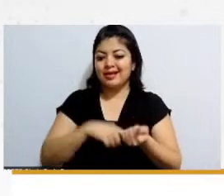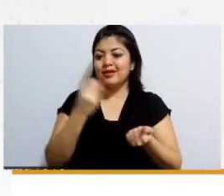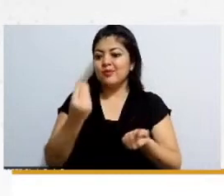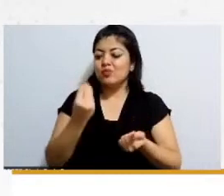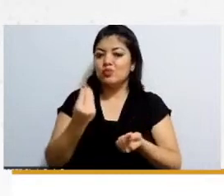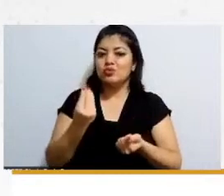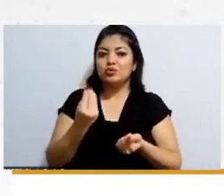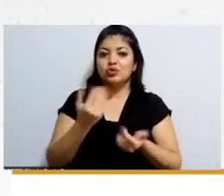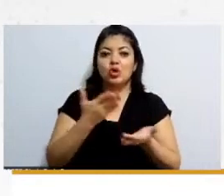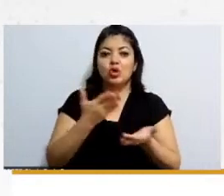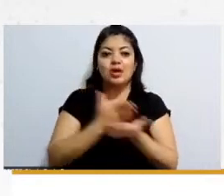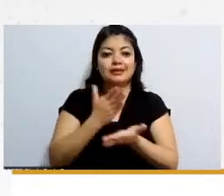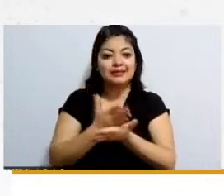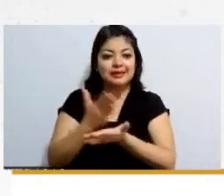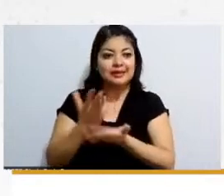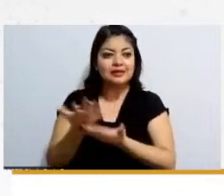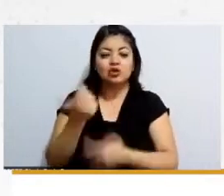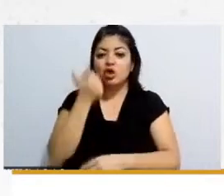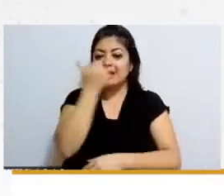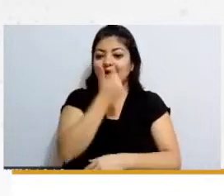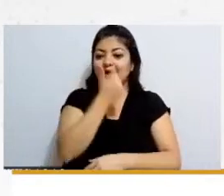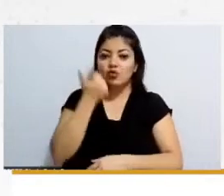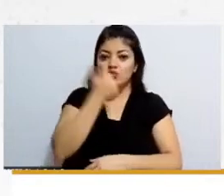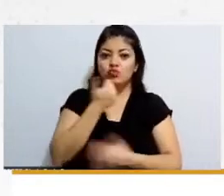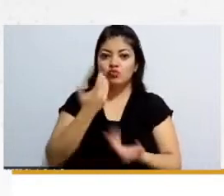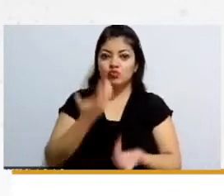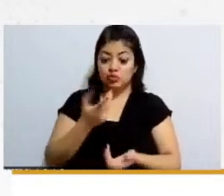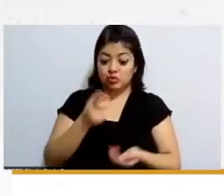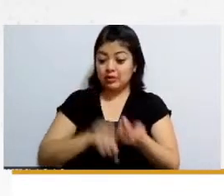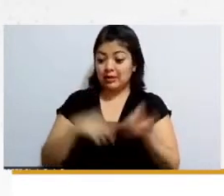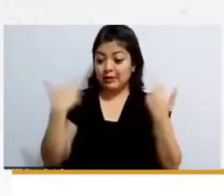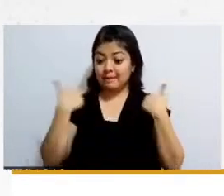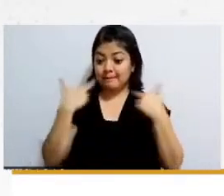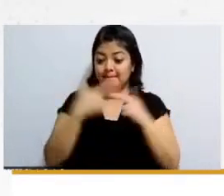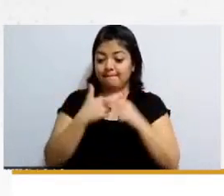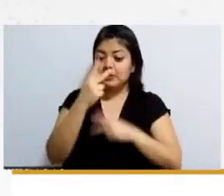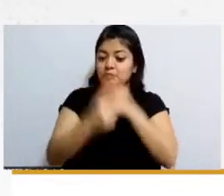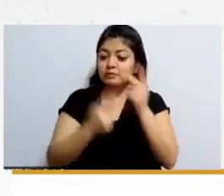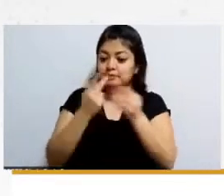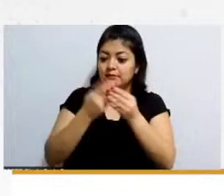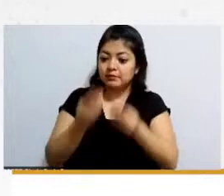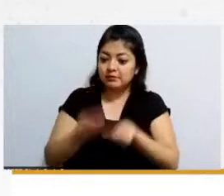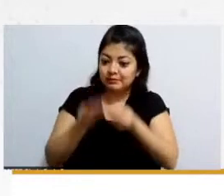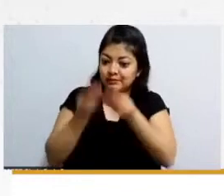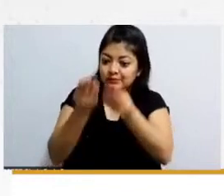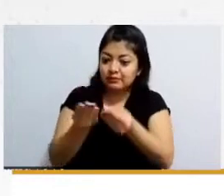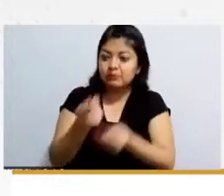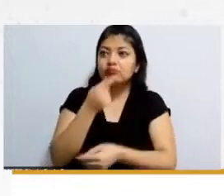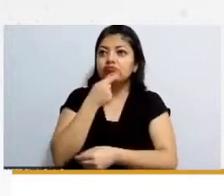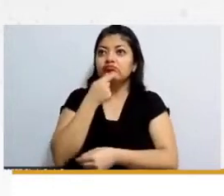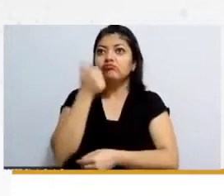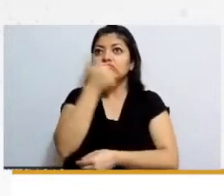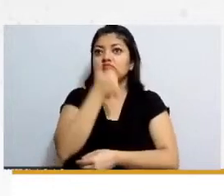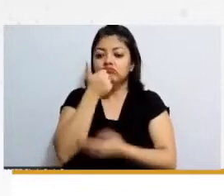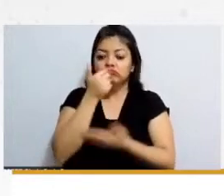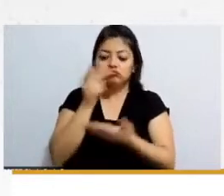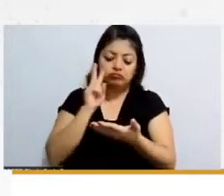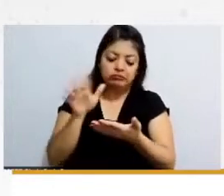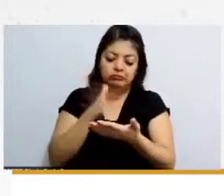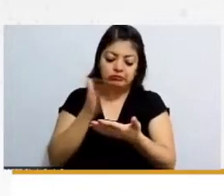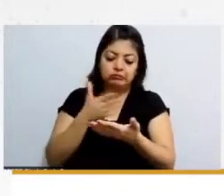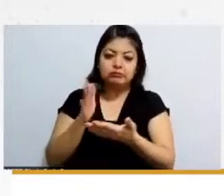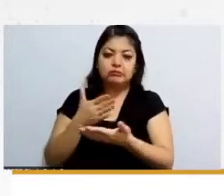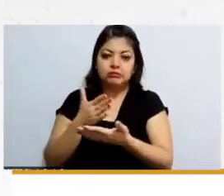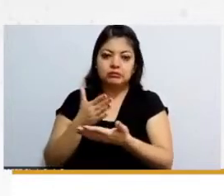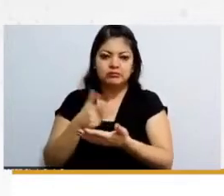ellos los alumnos en aquel entonces pues el maestro se los prestaba un momento para que los vieran y ya y esta